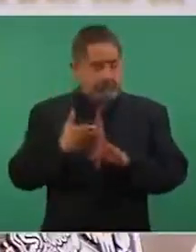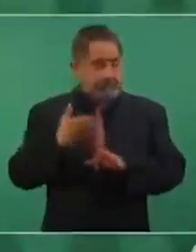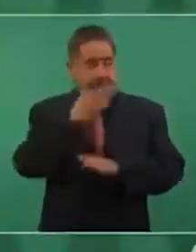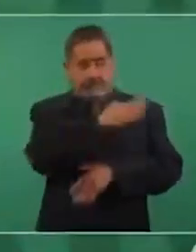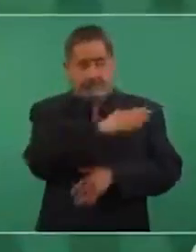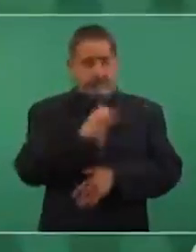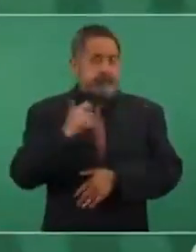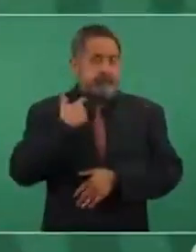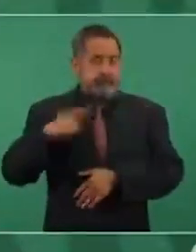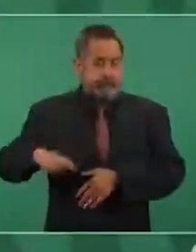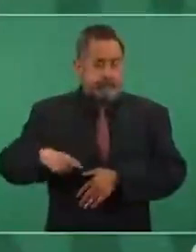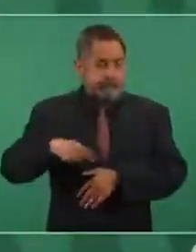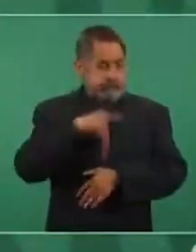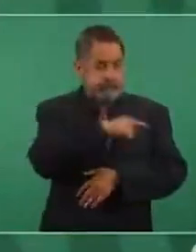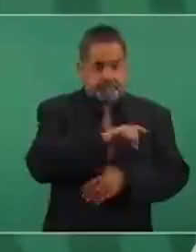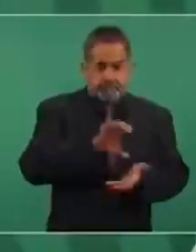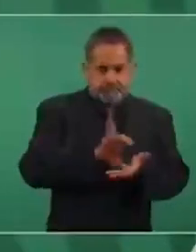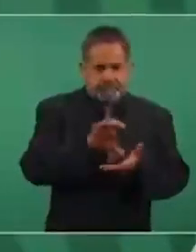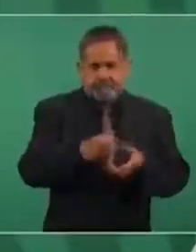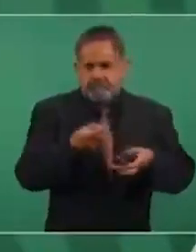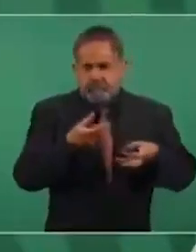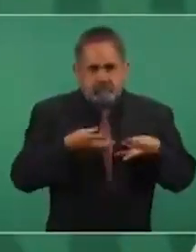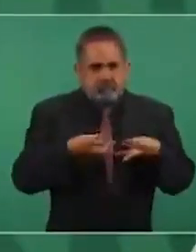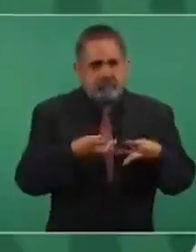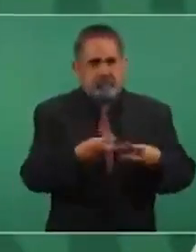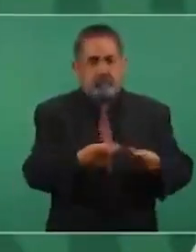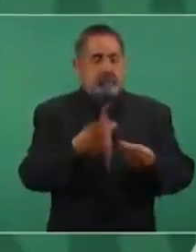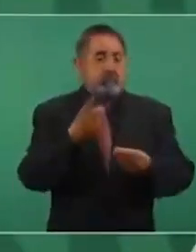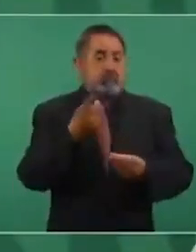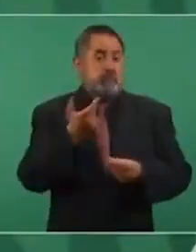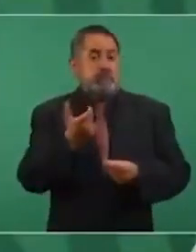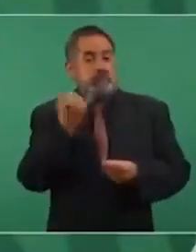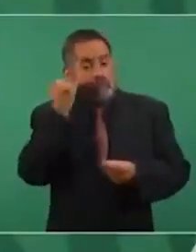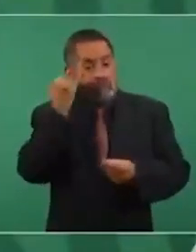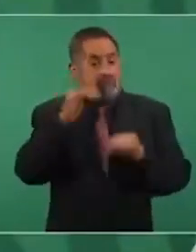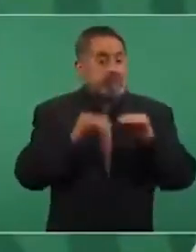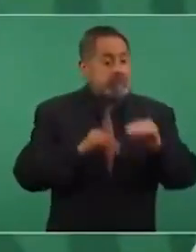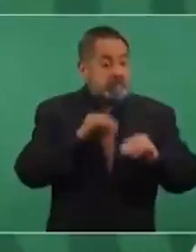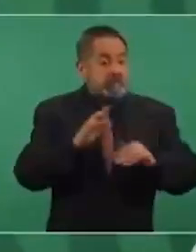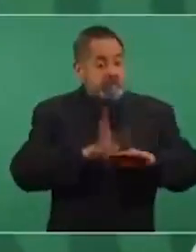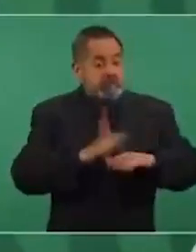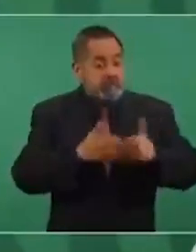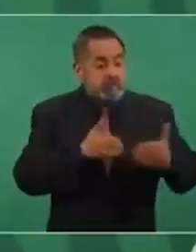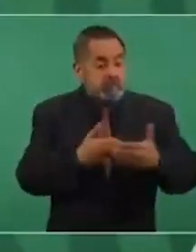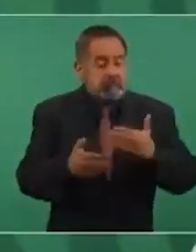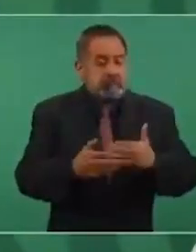gastaron muchísimo dinero y no se avanzó.